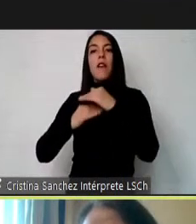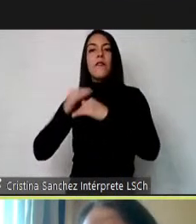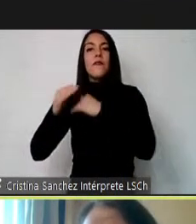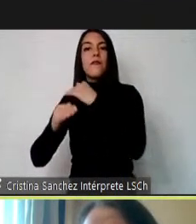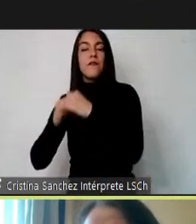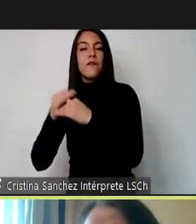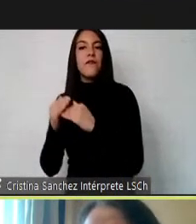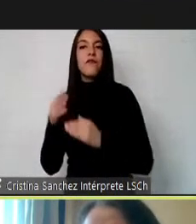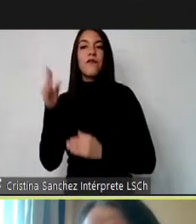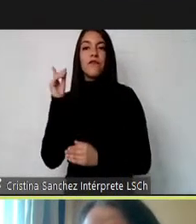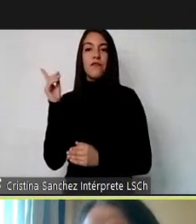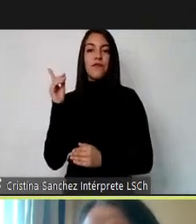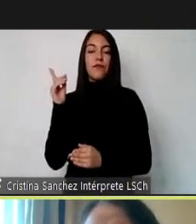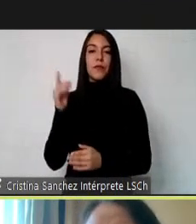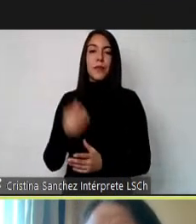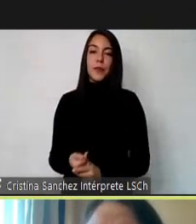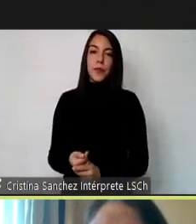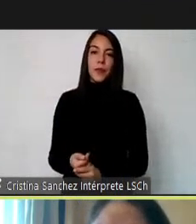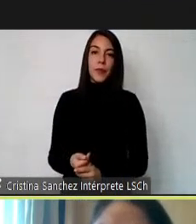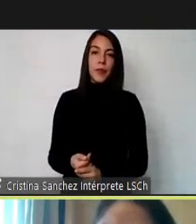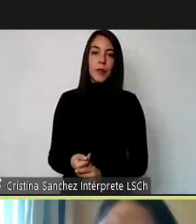discapacidad. Sin embargo,